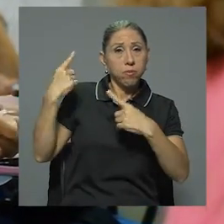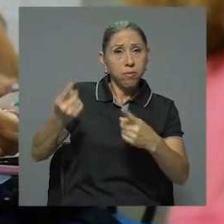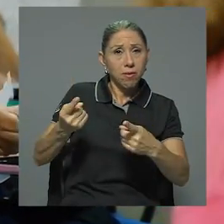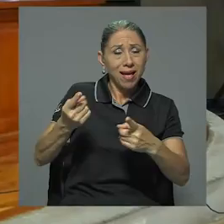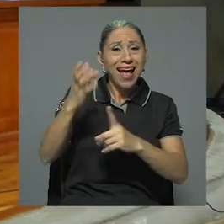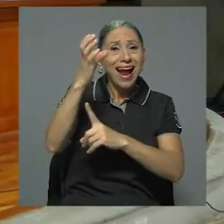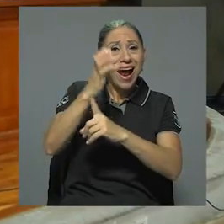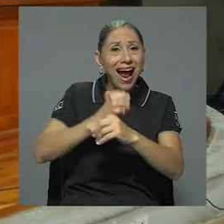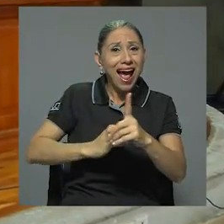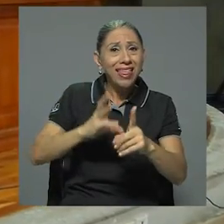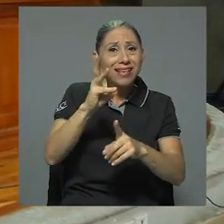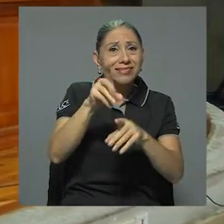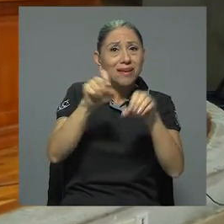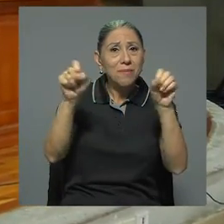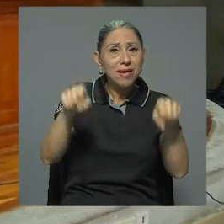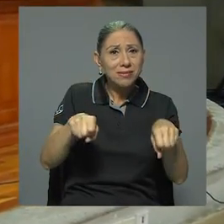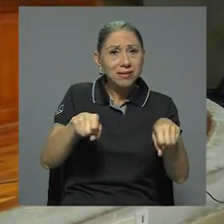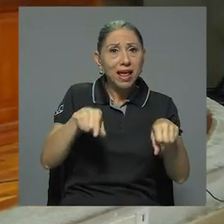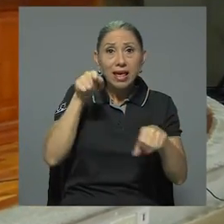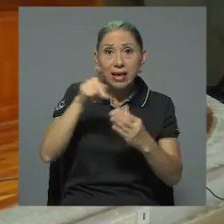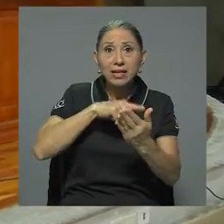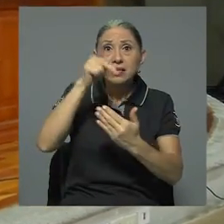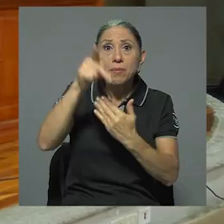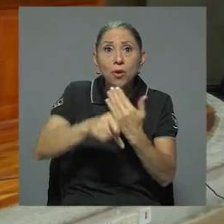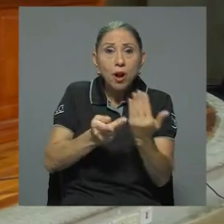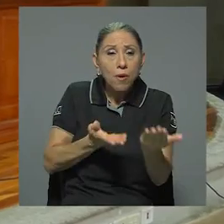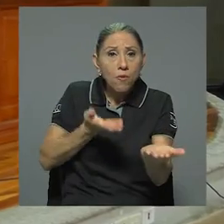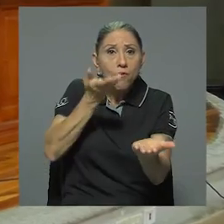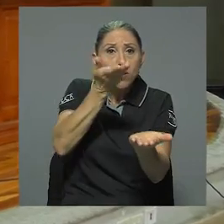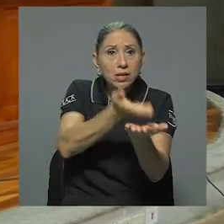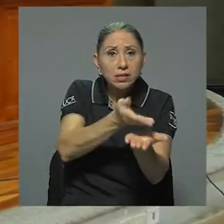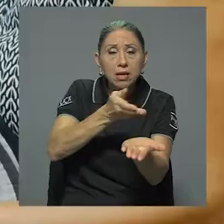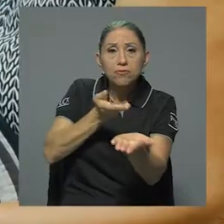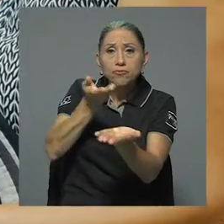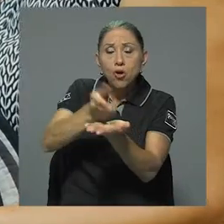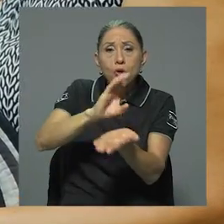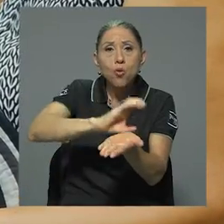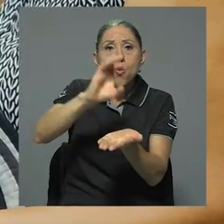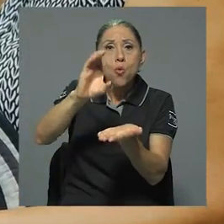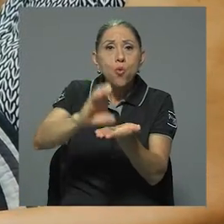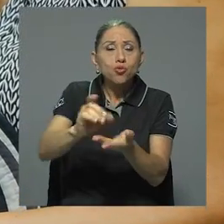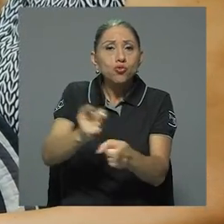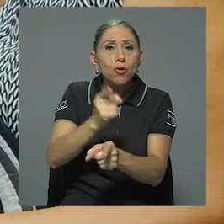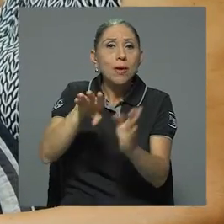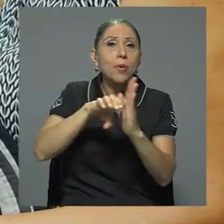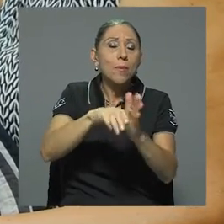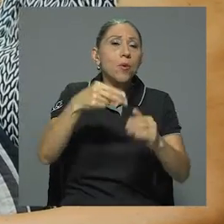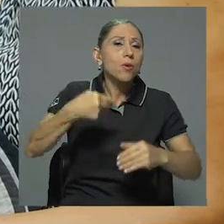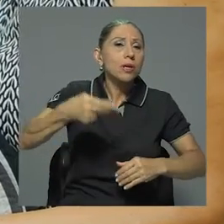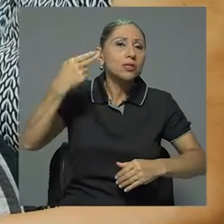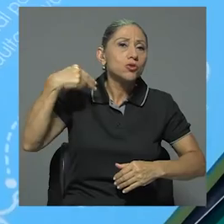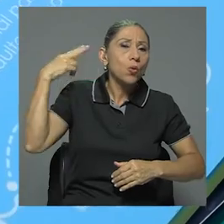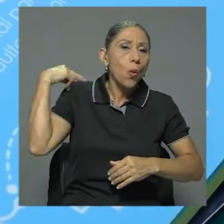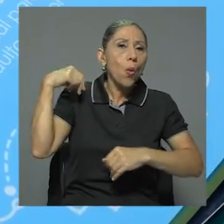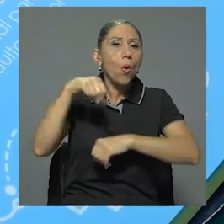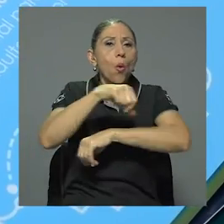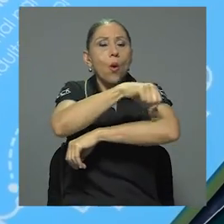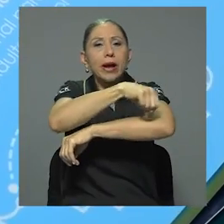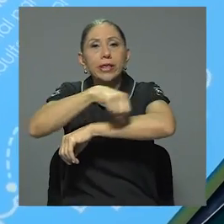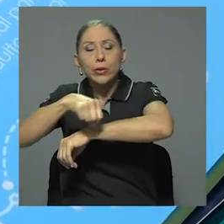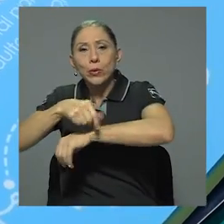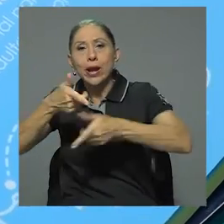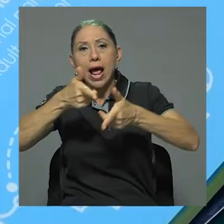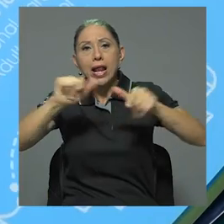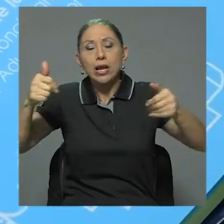semestre, este programa pone a disposición distintos cursos regulares en áreas como Historia, Arquitectura, Lenguas